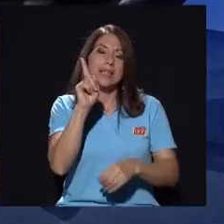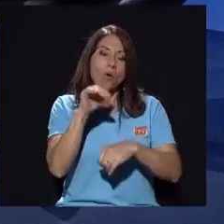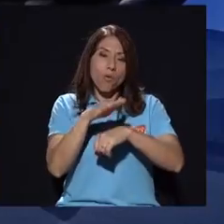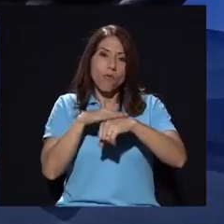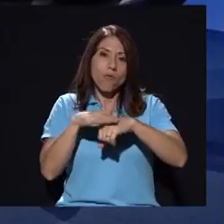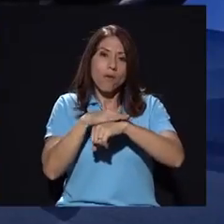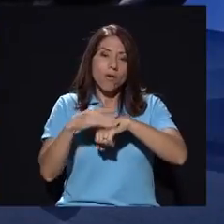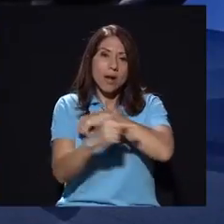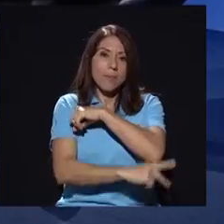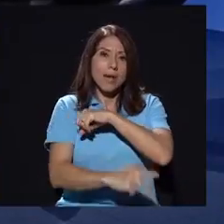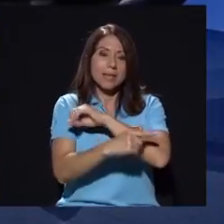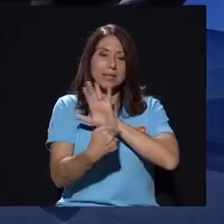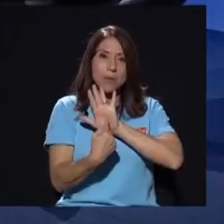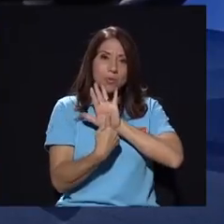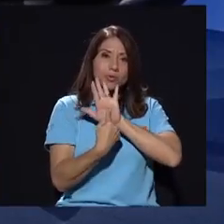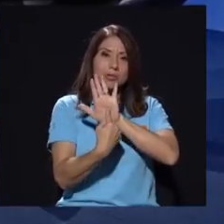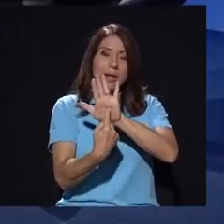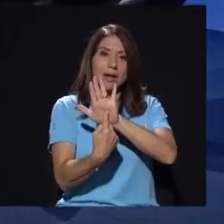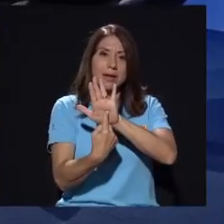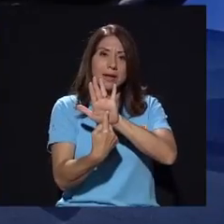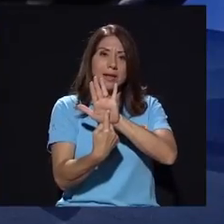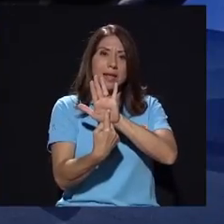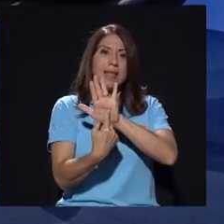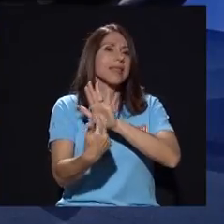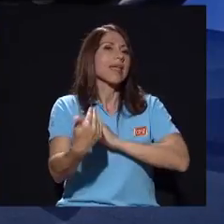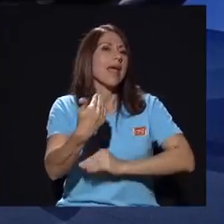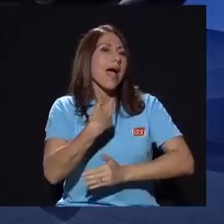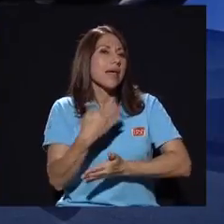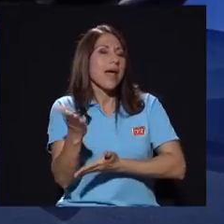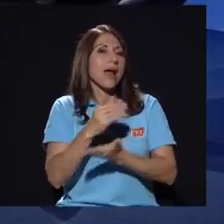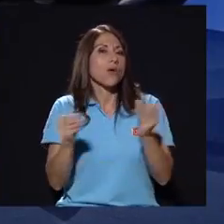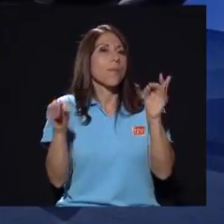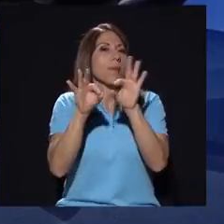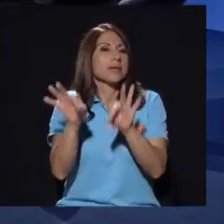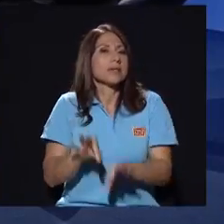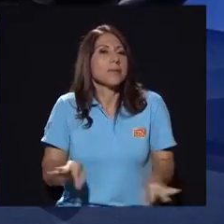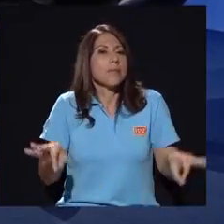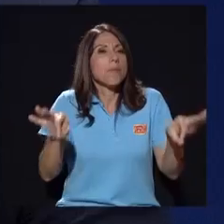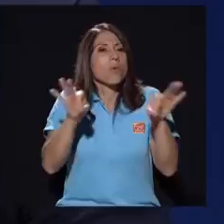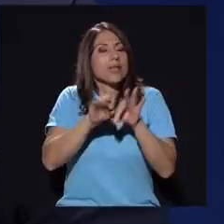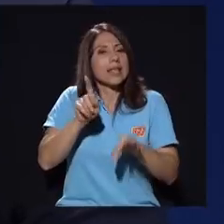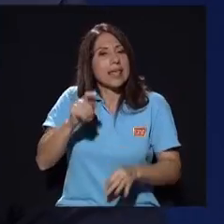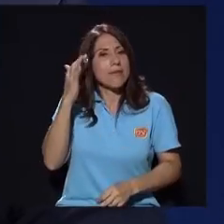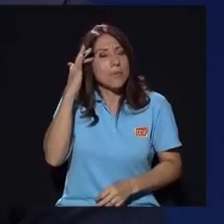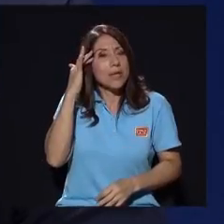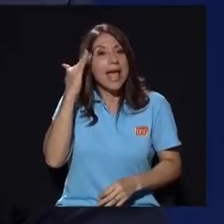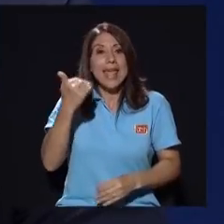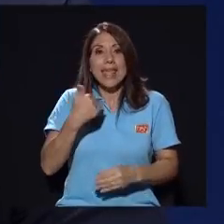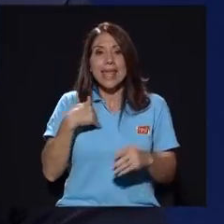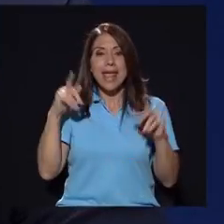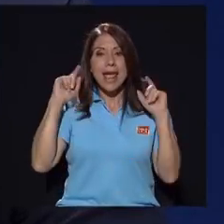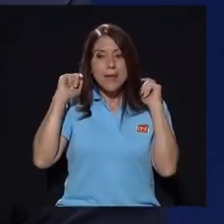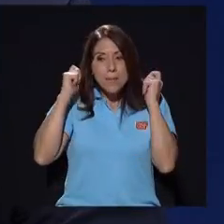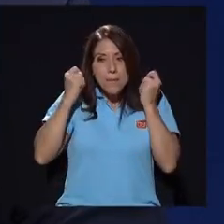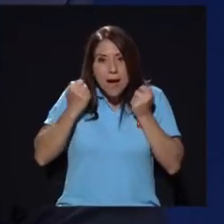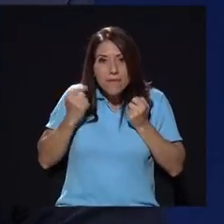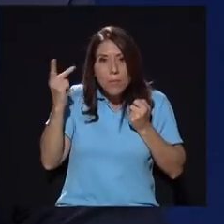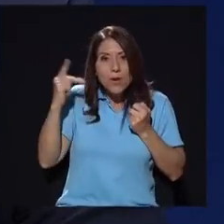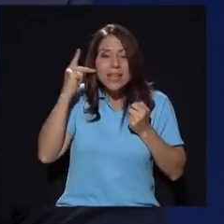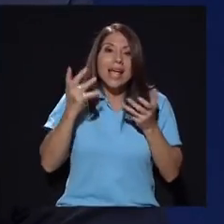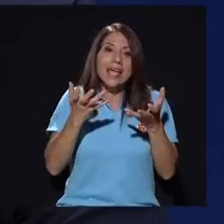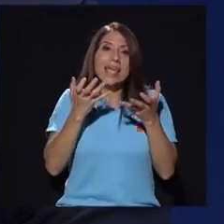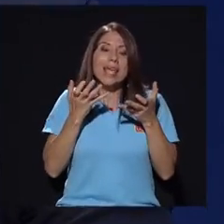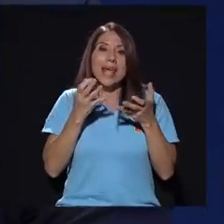al país al mostrar de que existe algo más importante que preocuparse y es que hay una mafia política que busca callar